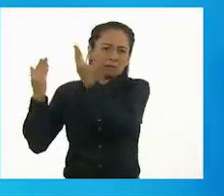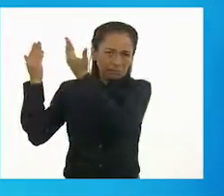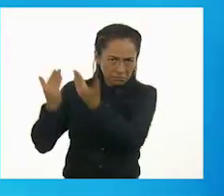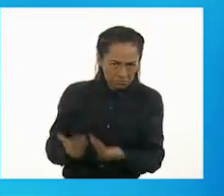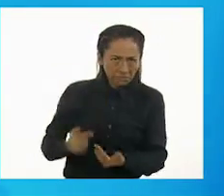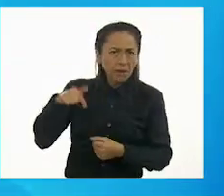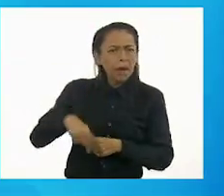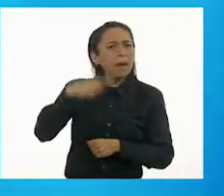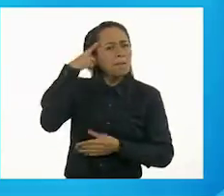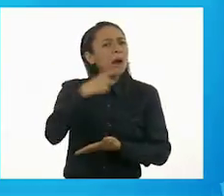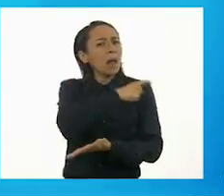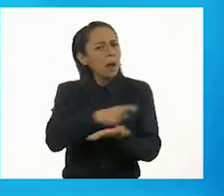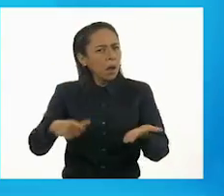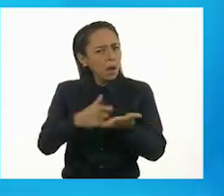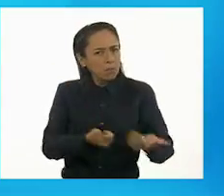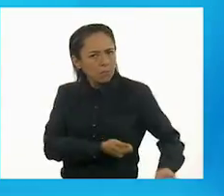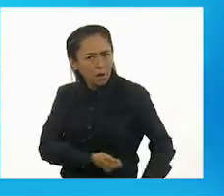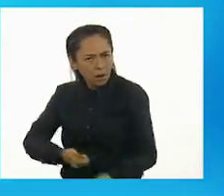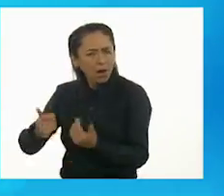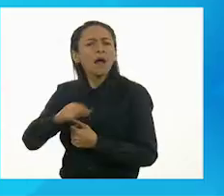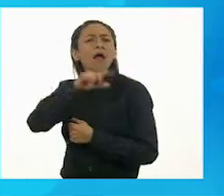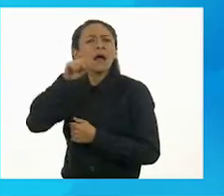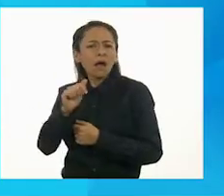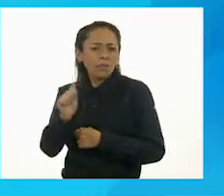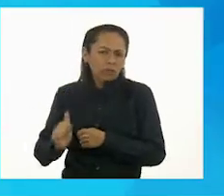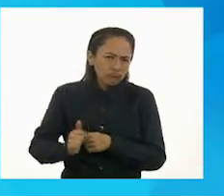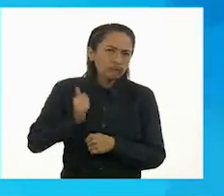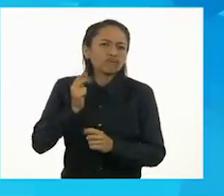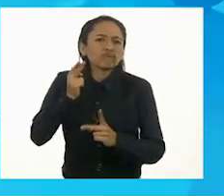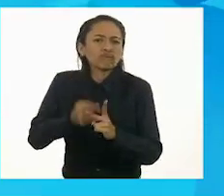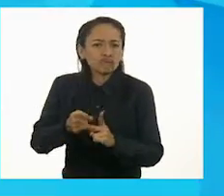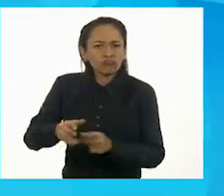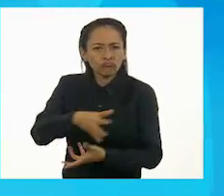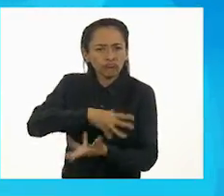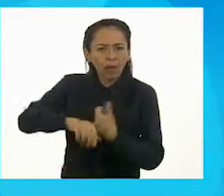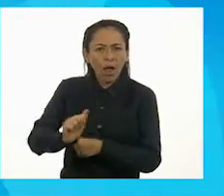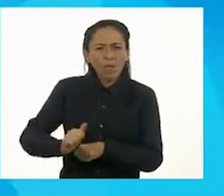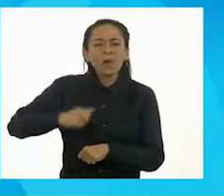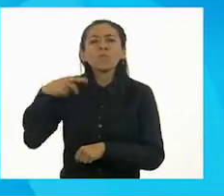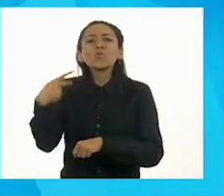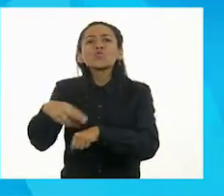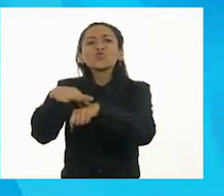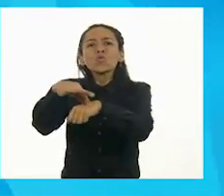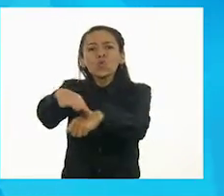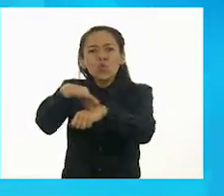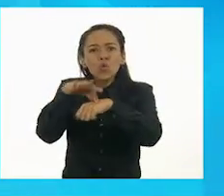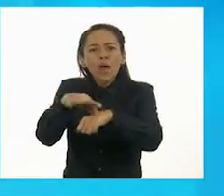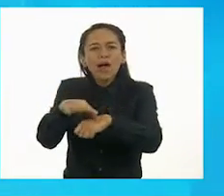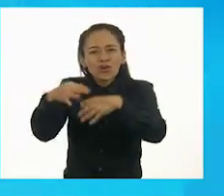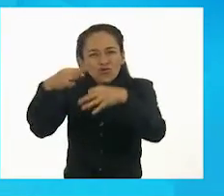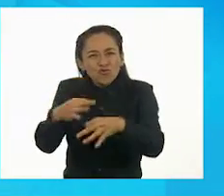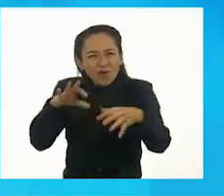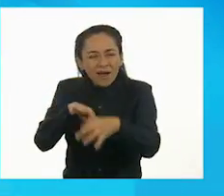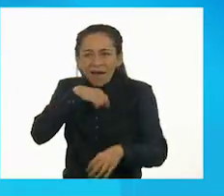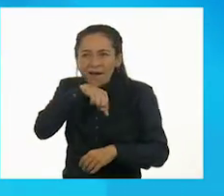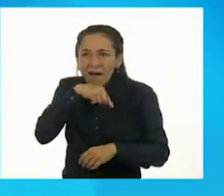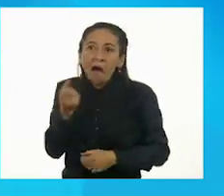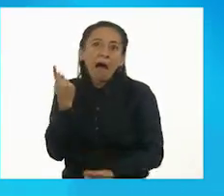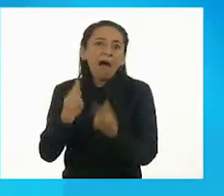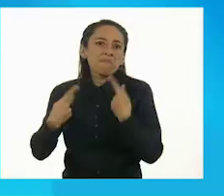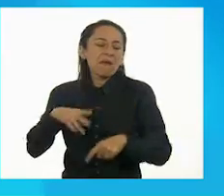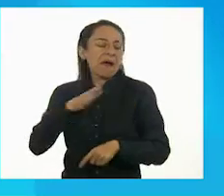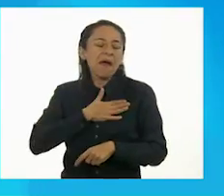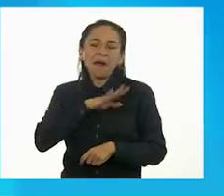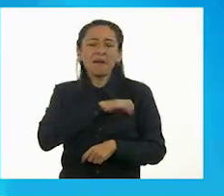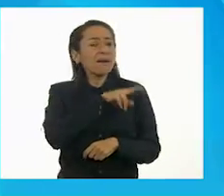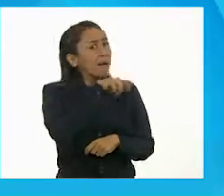por medio de la carne, porque les gusta mucho comer la carne del guajolote. Sí, sí, abuelita, tienes mucha razón. La carne